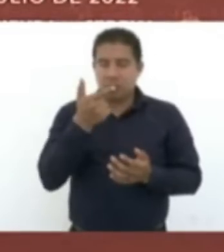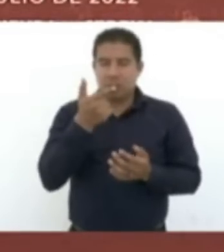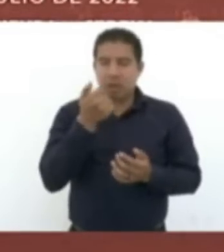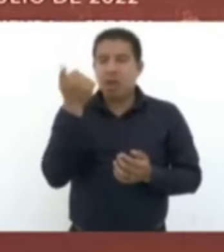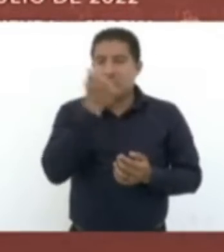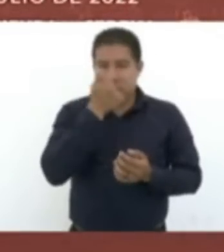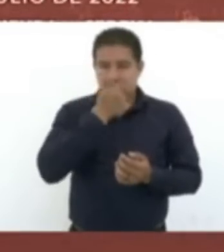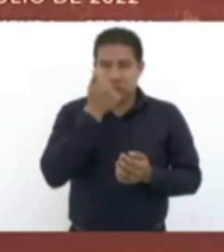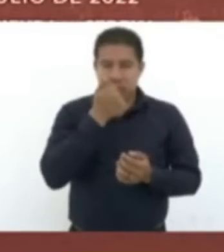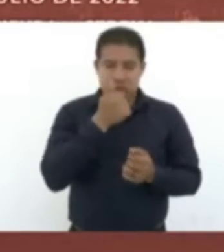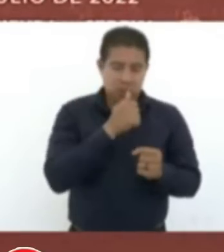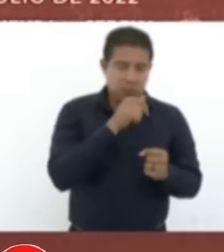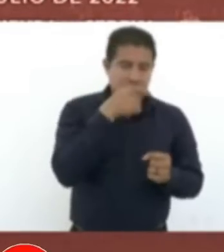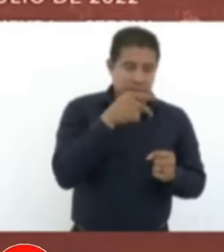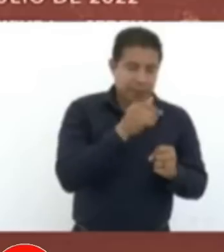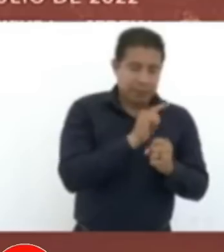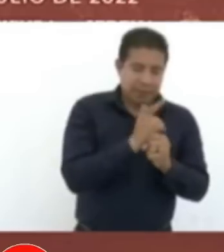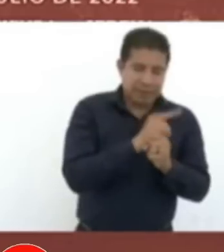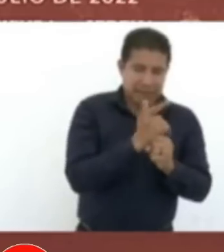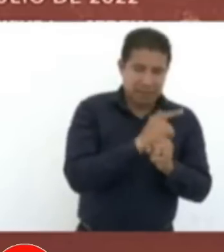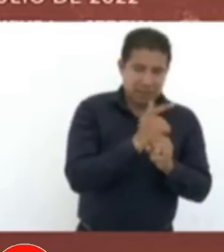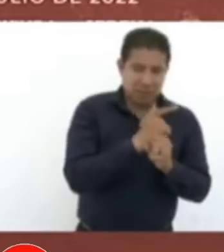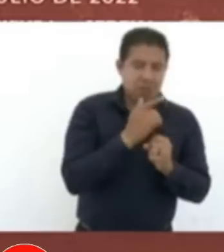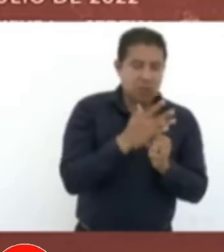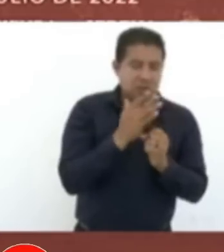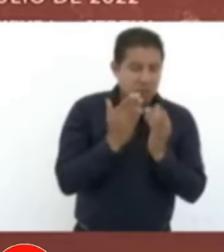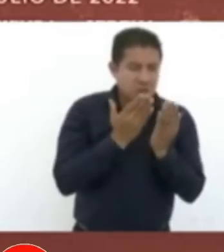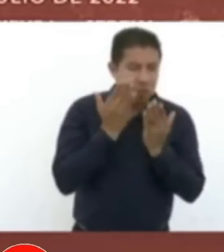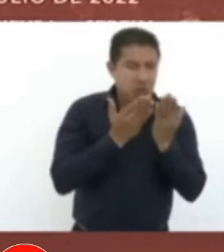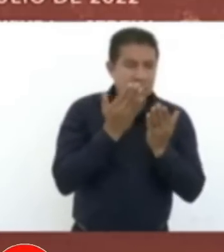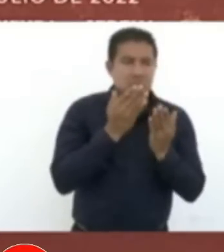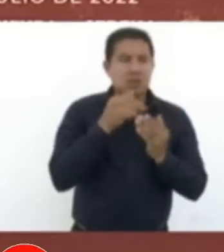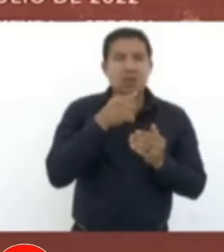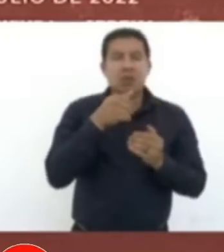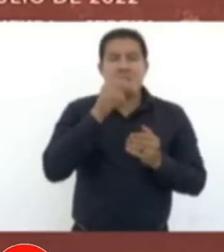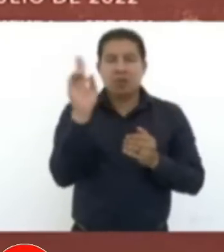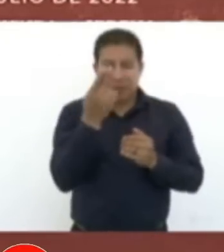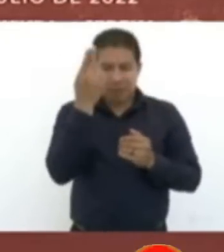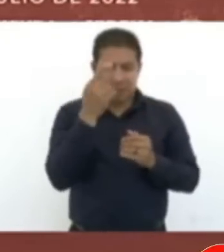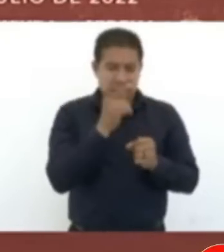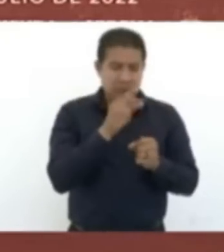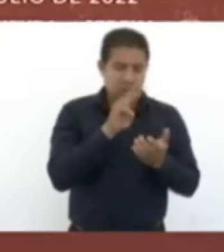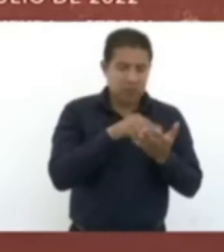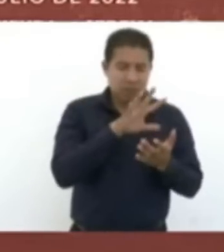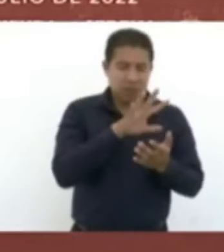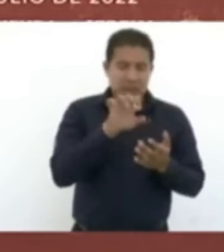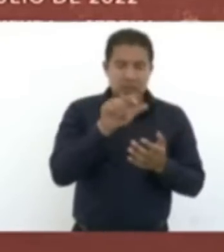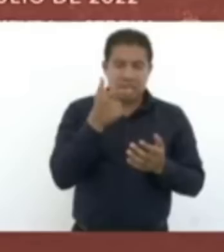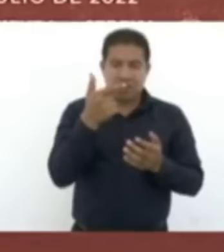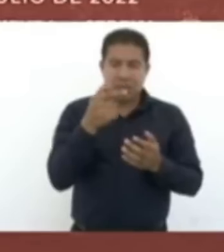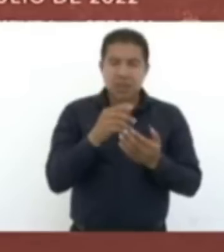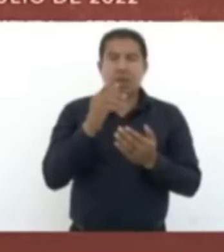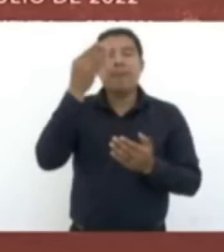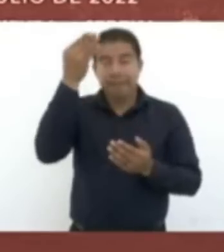de licenciatura, están estudiando en la universidad, 2.507 tienen su